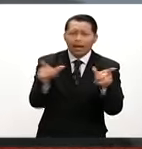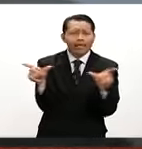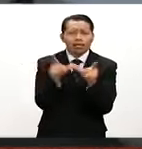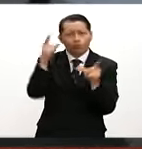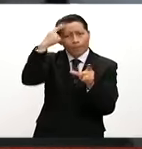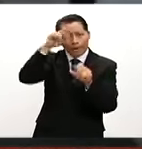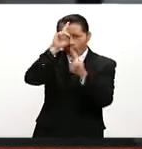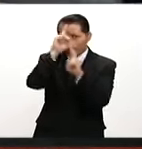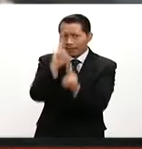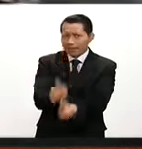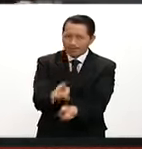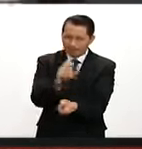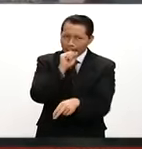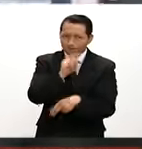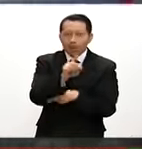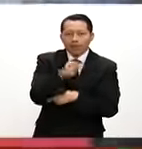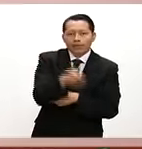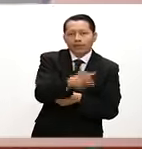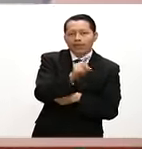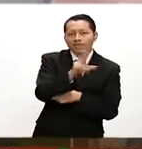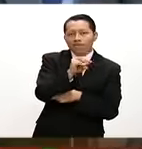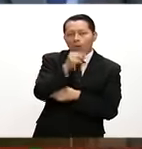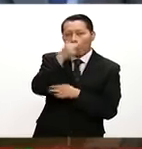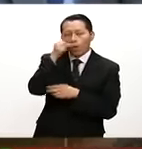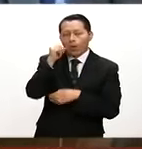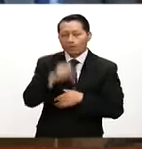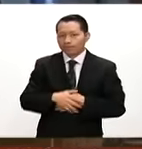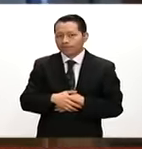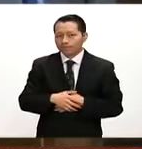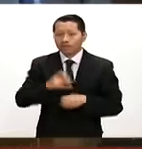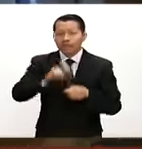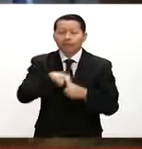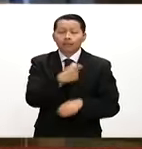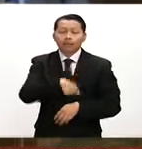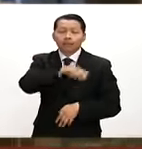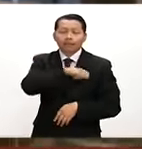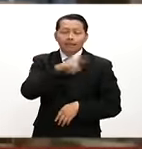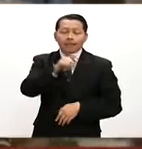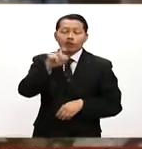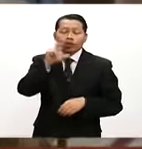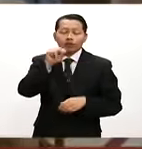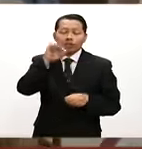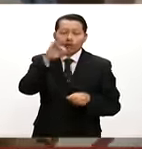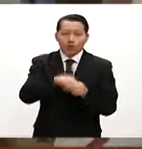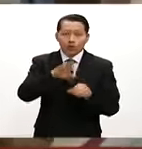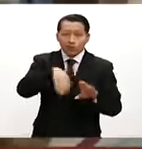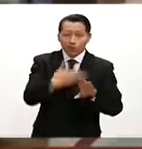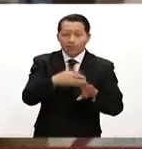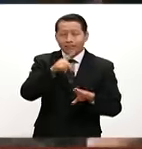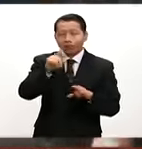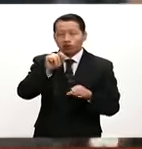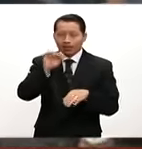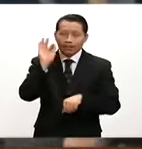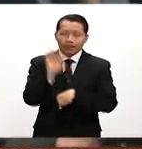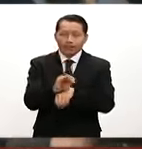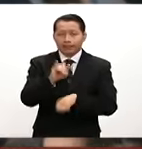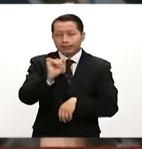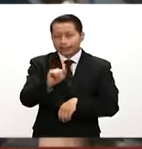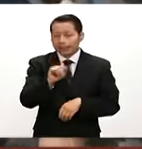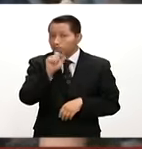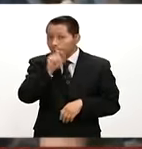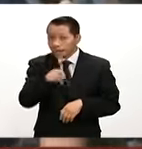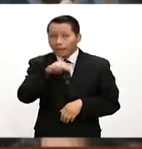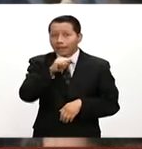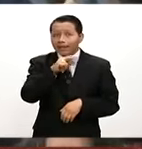para el homenaje al divo de Juárez En España con 180 votos en contra y 170 a favor Mariano